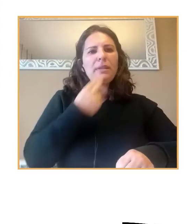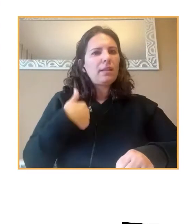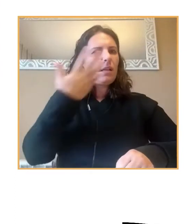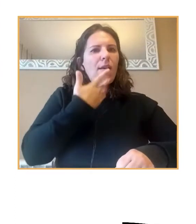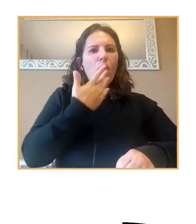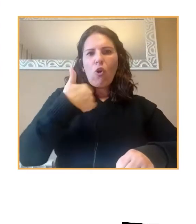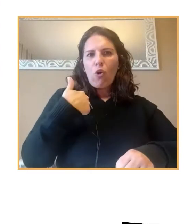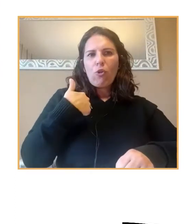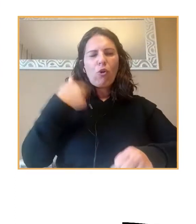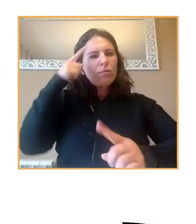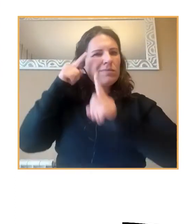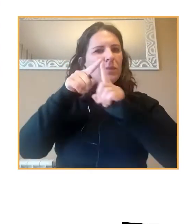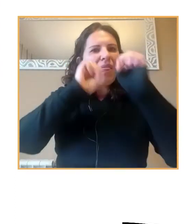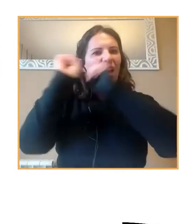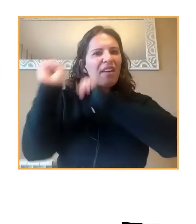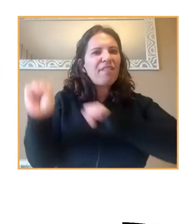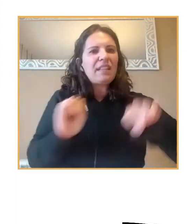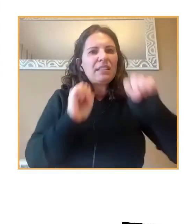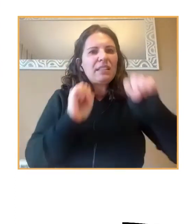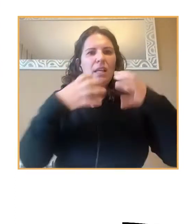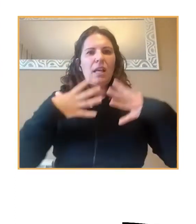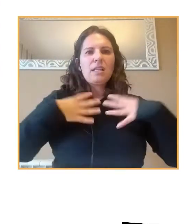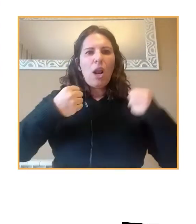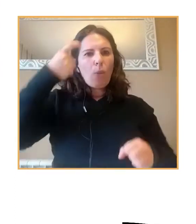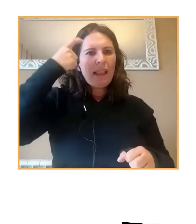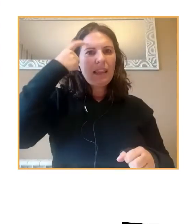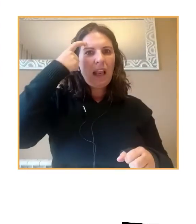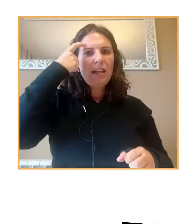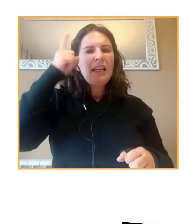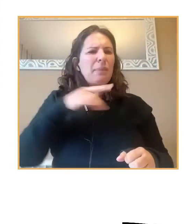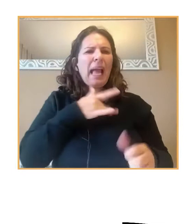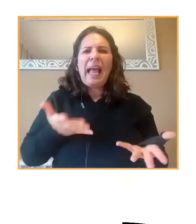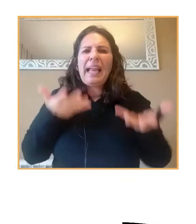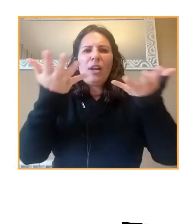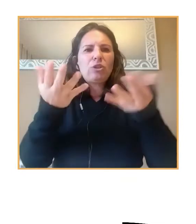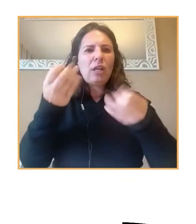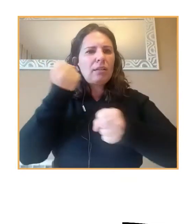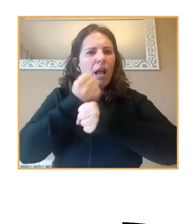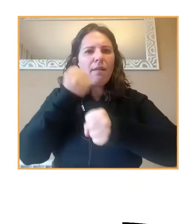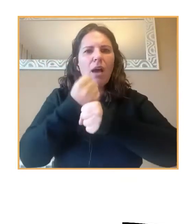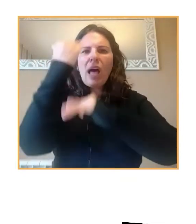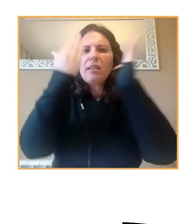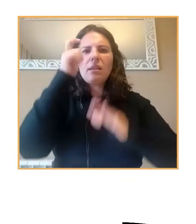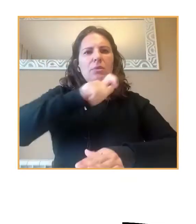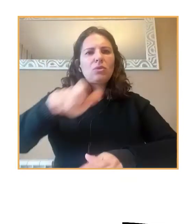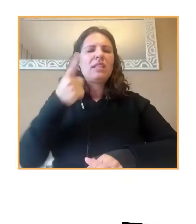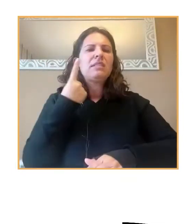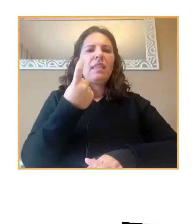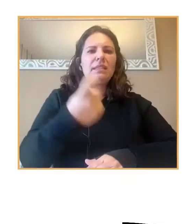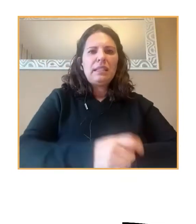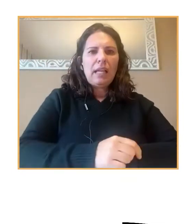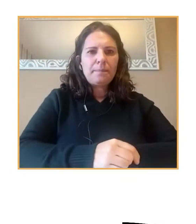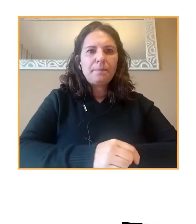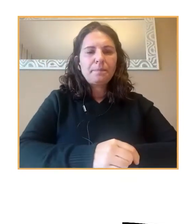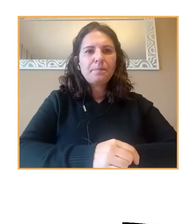en pro de la defensa de la salud mental y generosa en su trabajo atendiendo a aquellos que lo necesitan. Después de